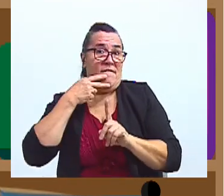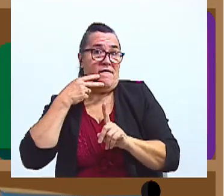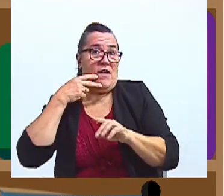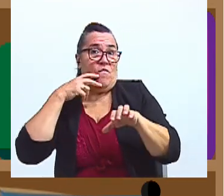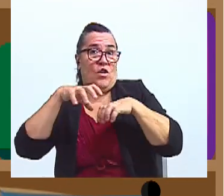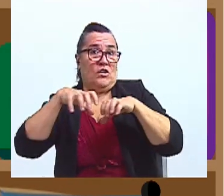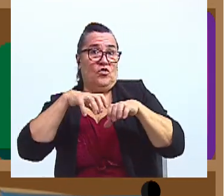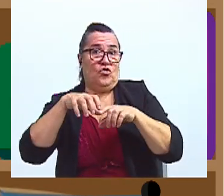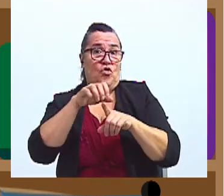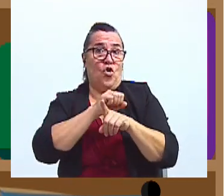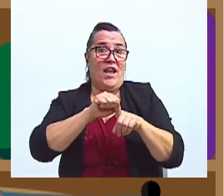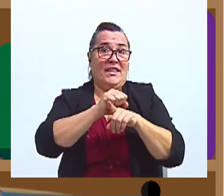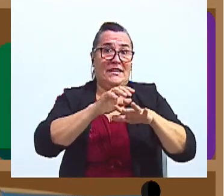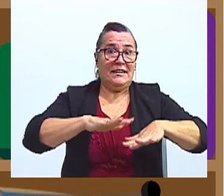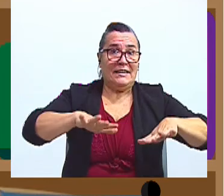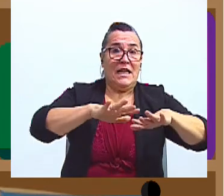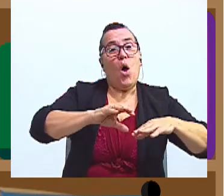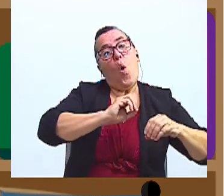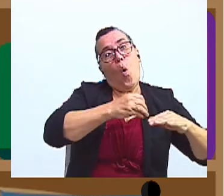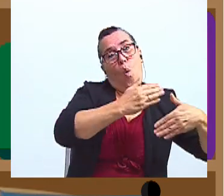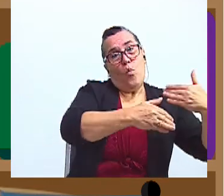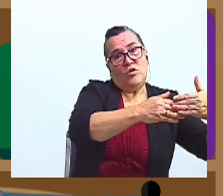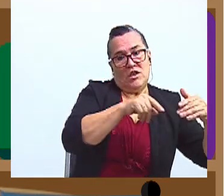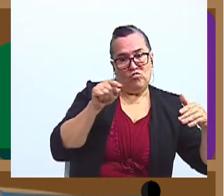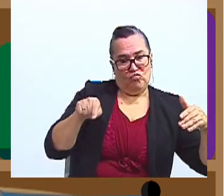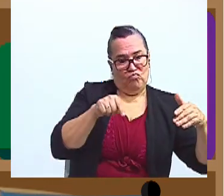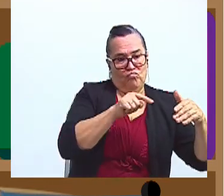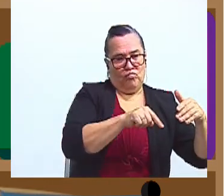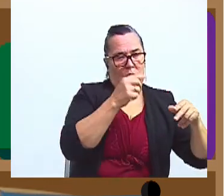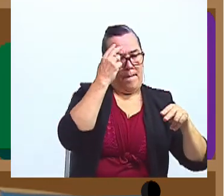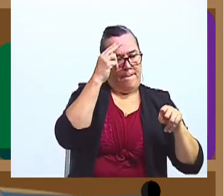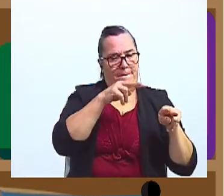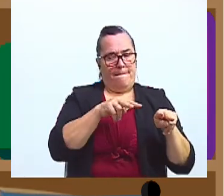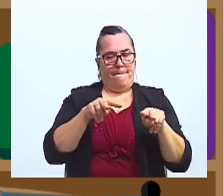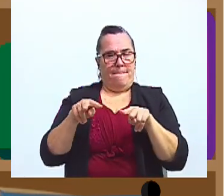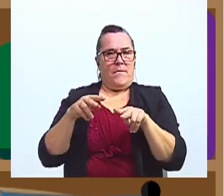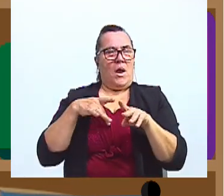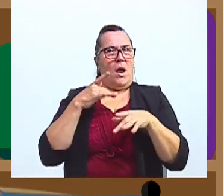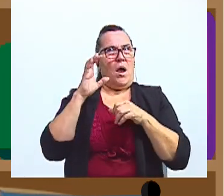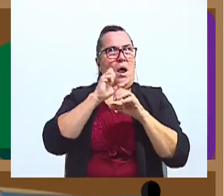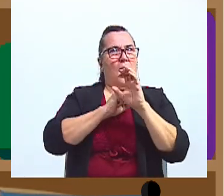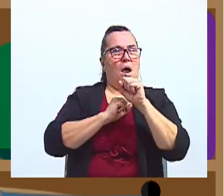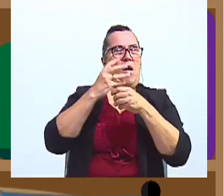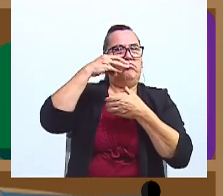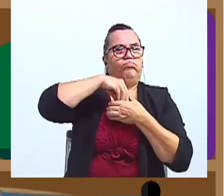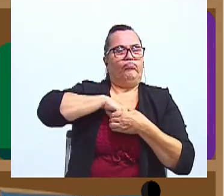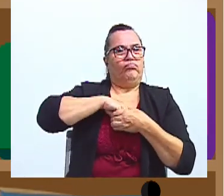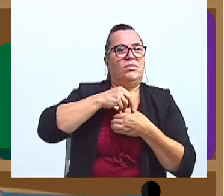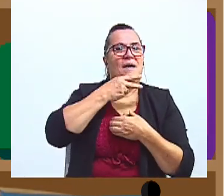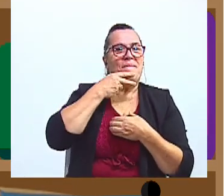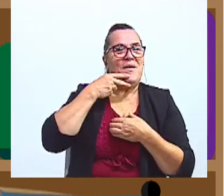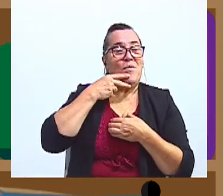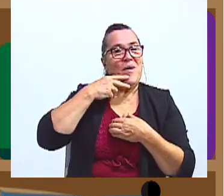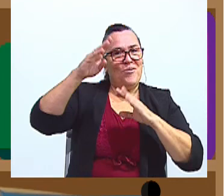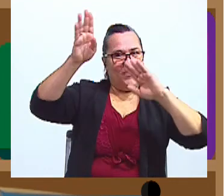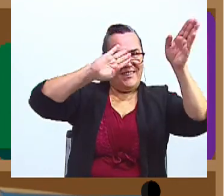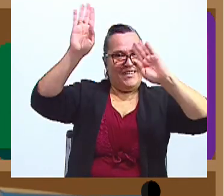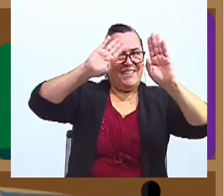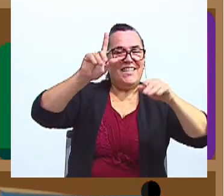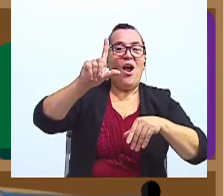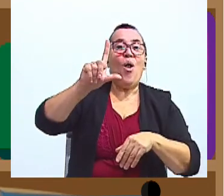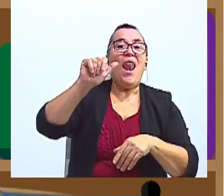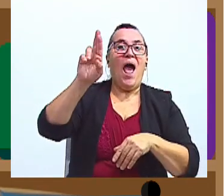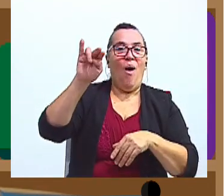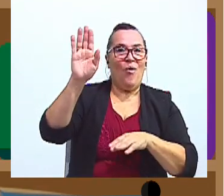un estado o un proceso y eso es lo que tenemos que pensar, sensibilizarnos lo del verbo. Pero vamos a despedir a Laura. Laura, hasta luego.